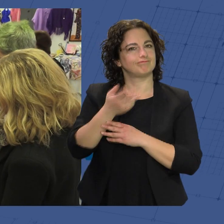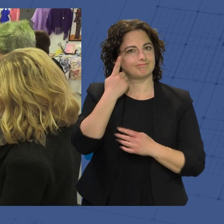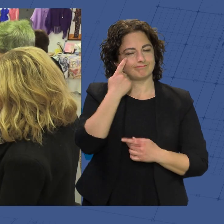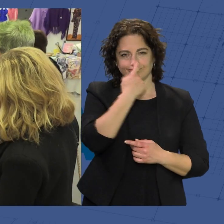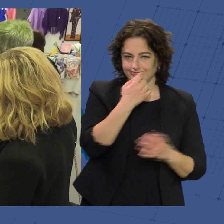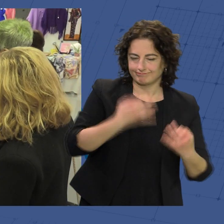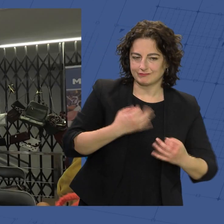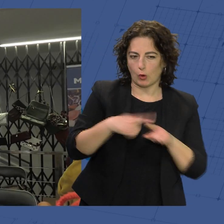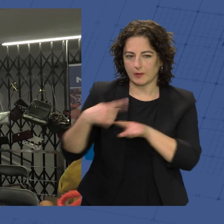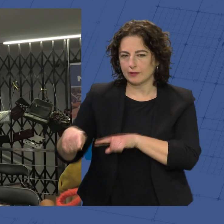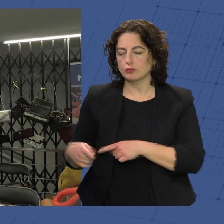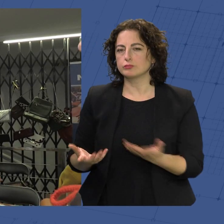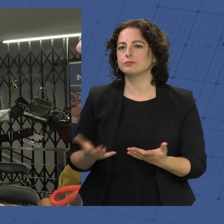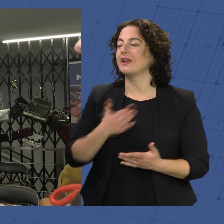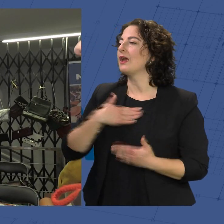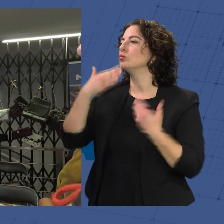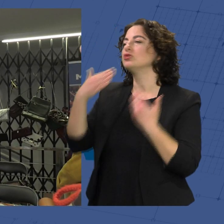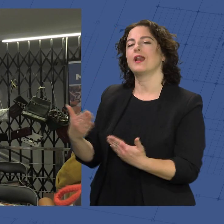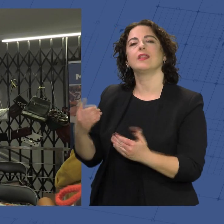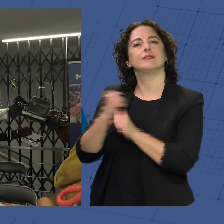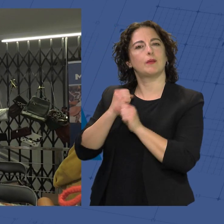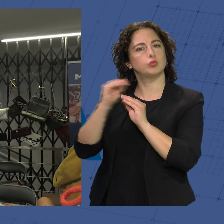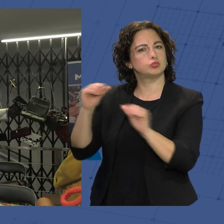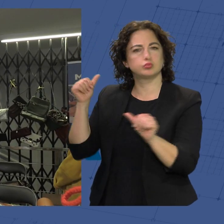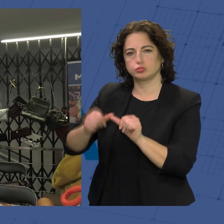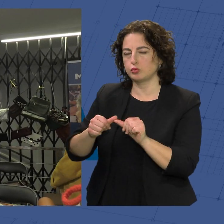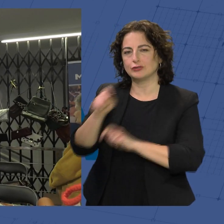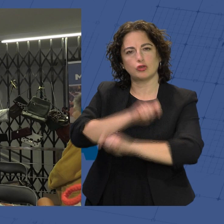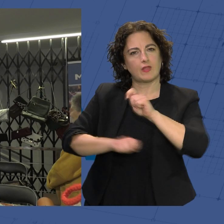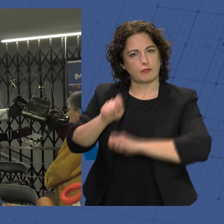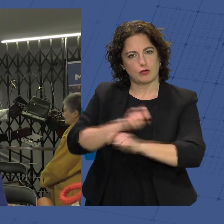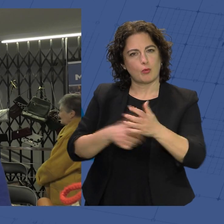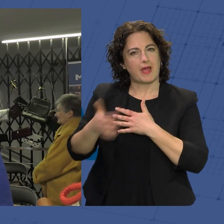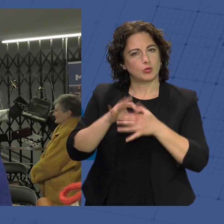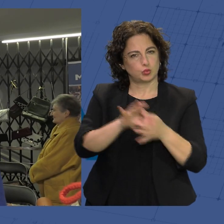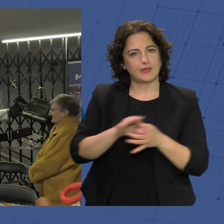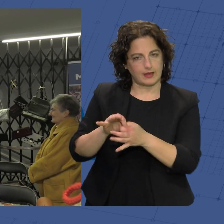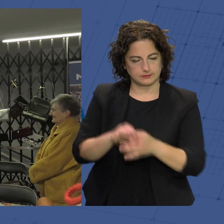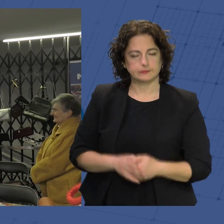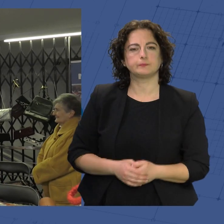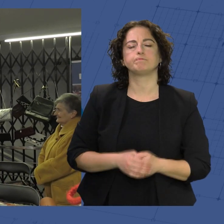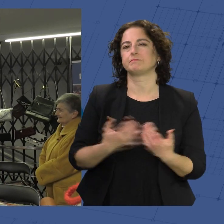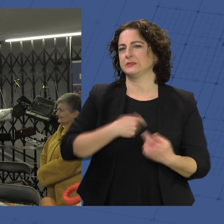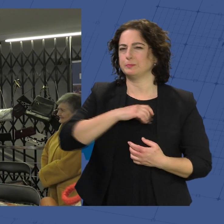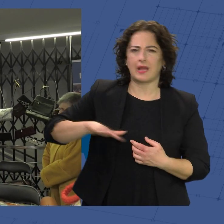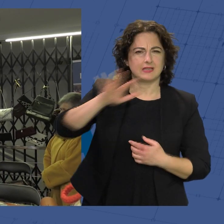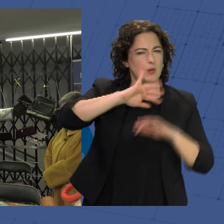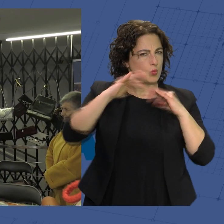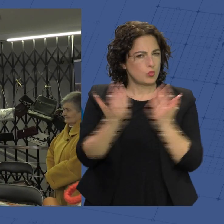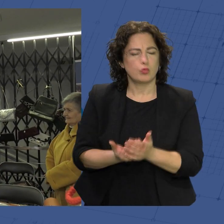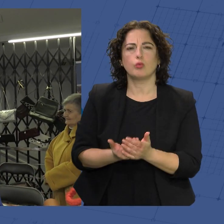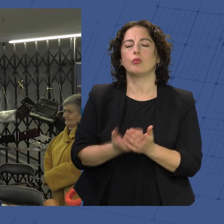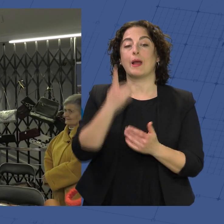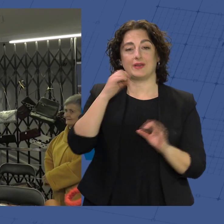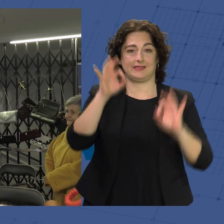objetos que allí se muestran. Quiero agradecer la gran labor que hace la Asociación de Manos Unidas en toda España, en todo el mundo. En